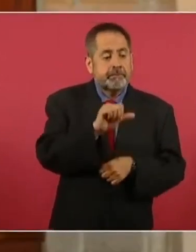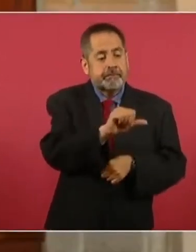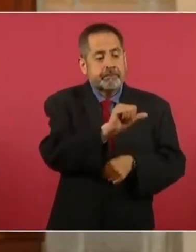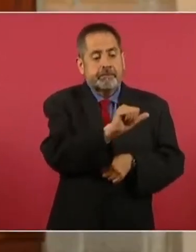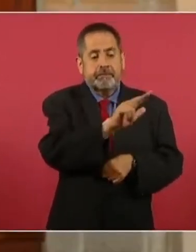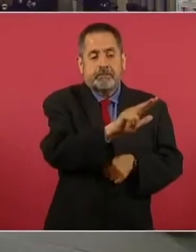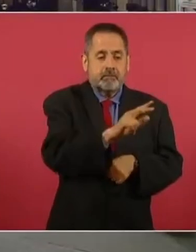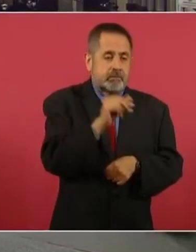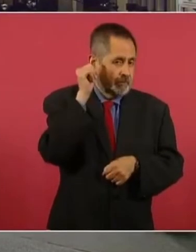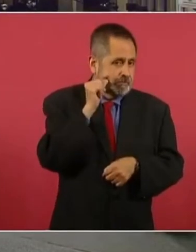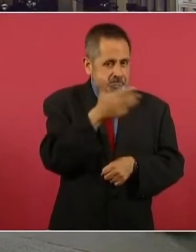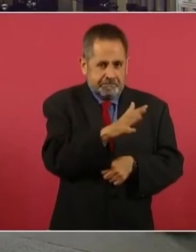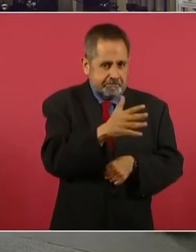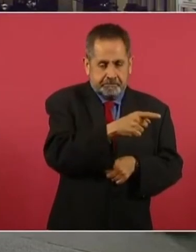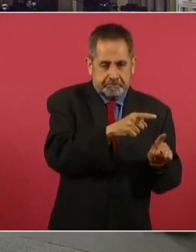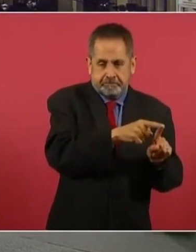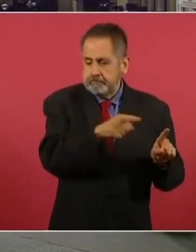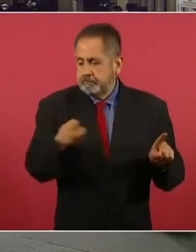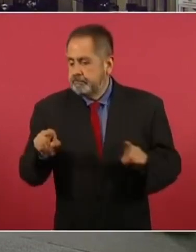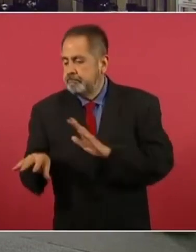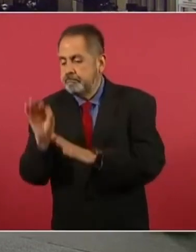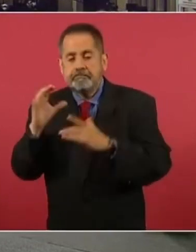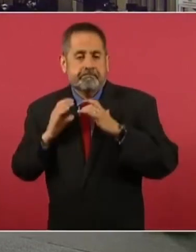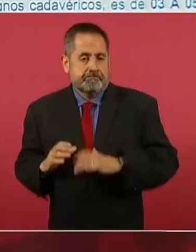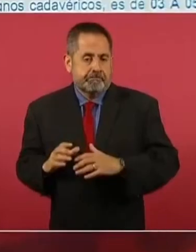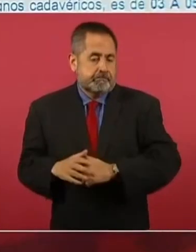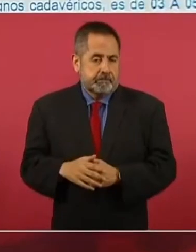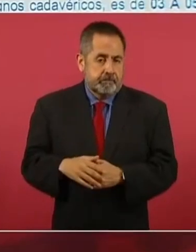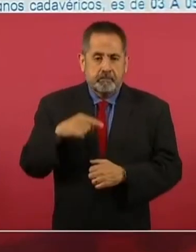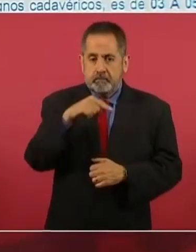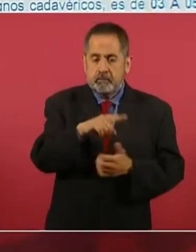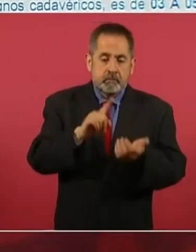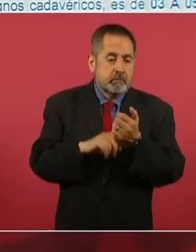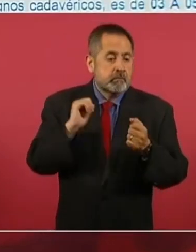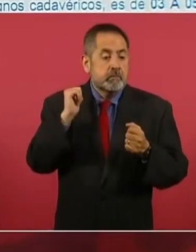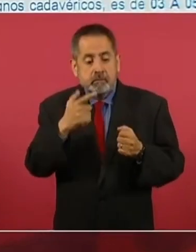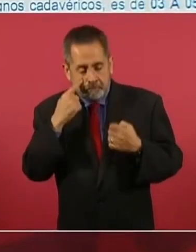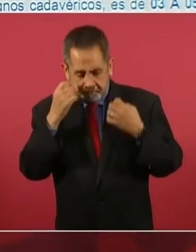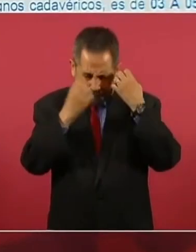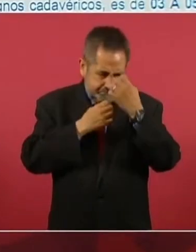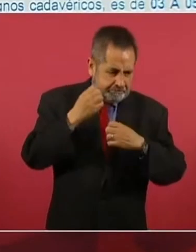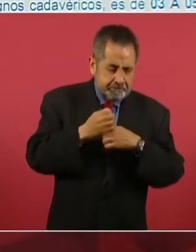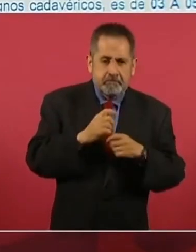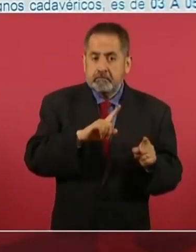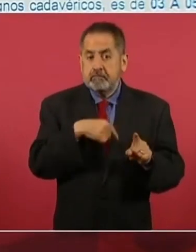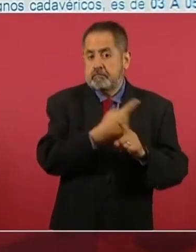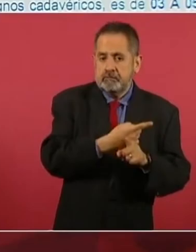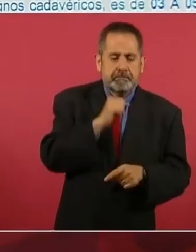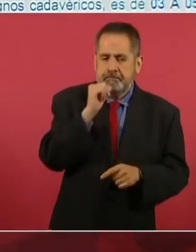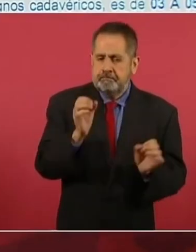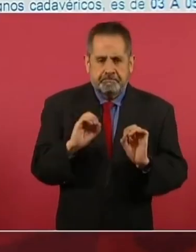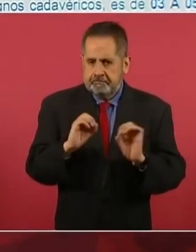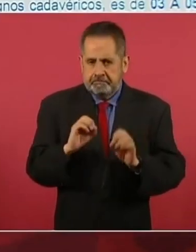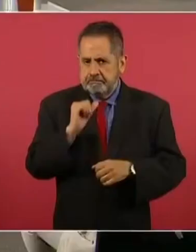de abril no se encontró ninguna evidencia ninguna lesión o hallazgo que pudiera sustentar violencia sexual esa es la